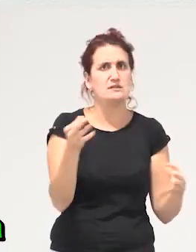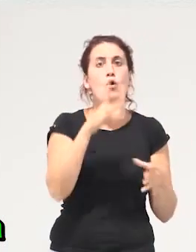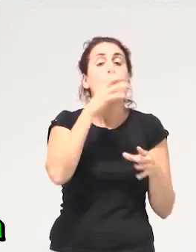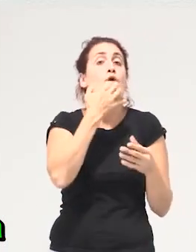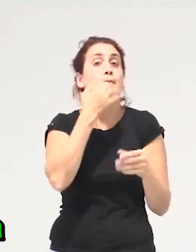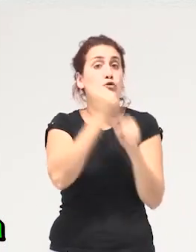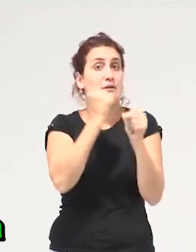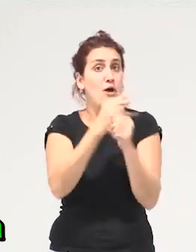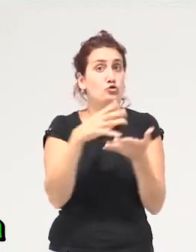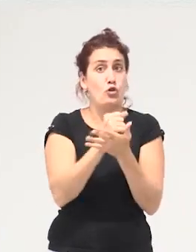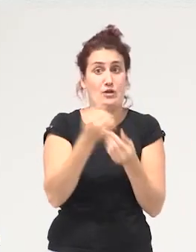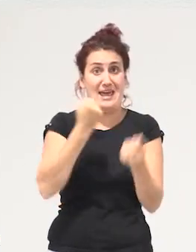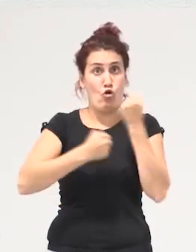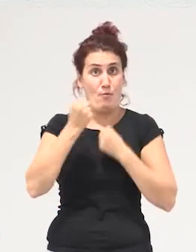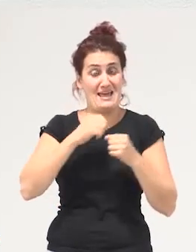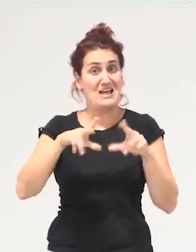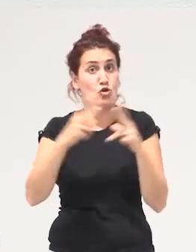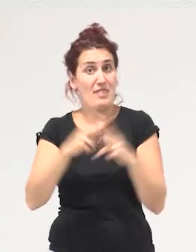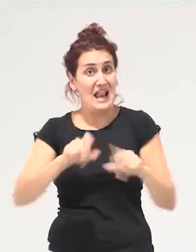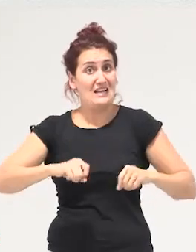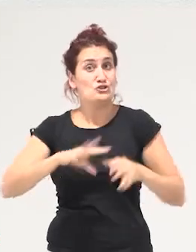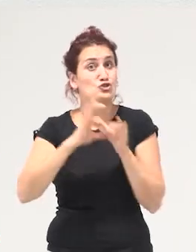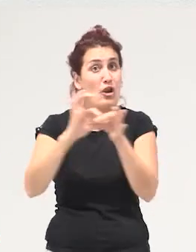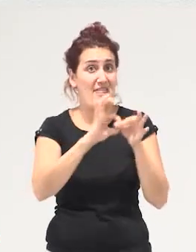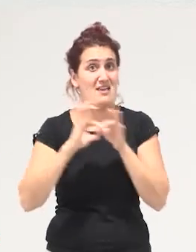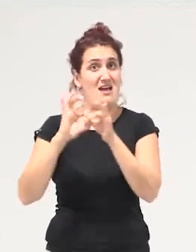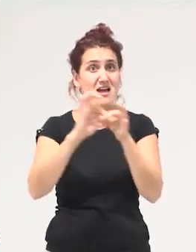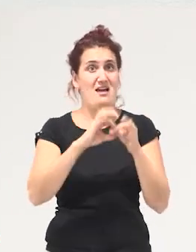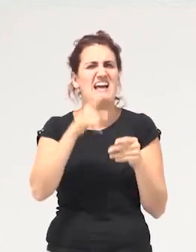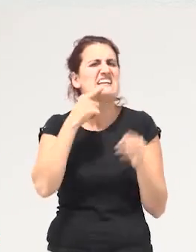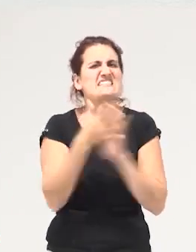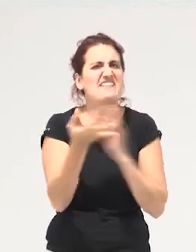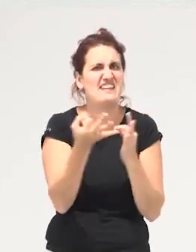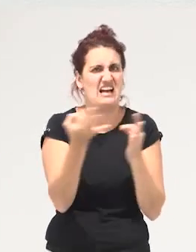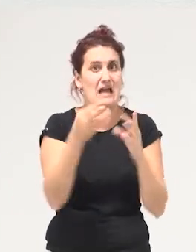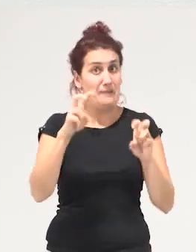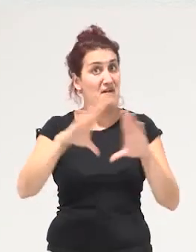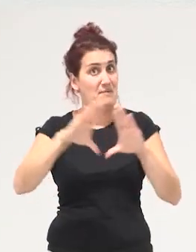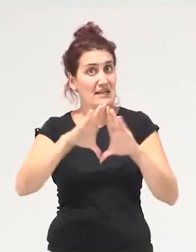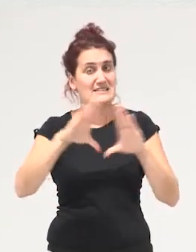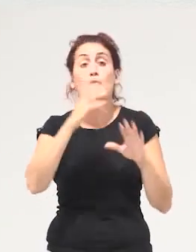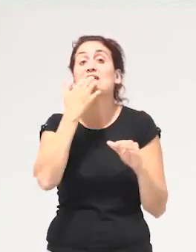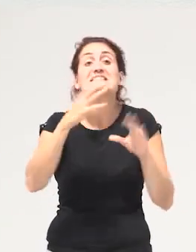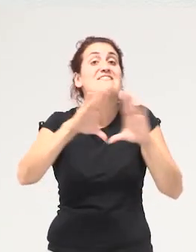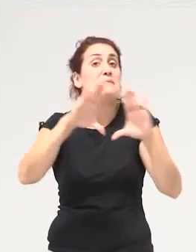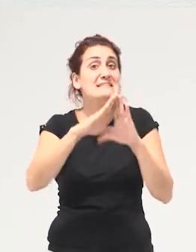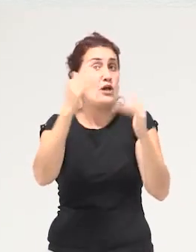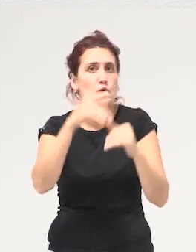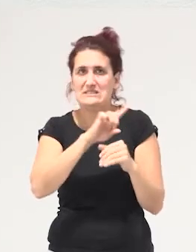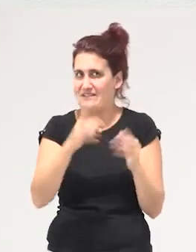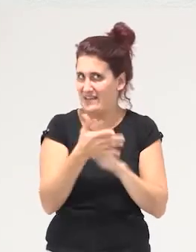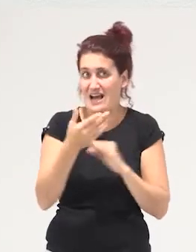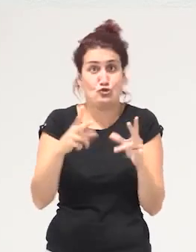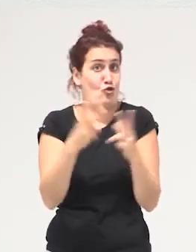trabajo desde la economía social y solidaria ¿de qué significa una economía social y solidaria que sea feminista? porque si no es feminista no es social y solidaria